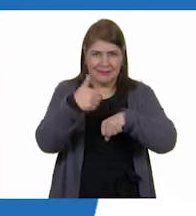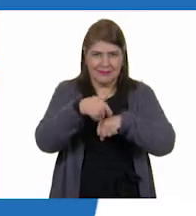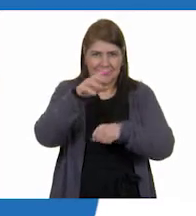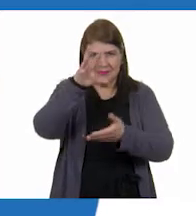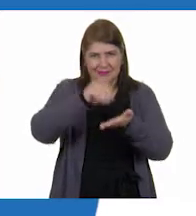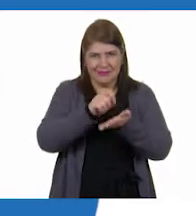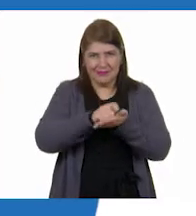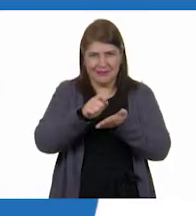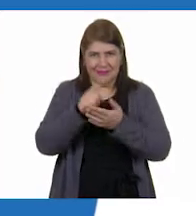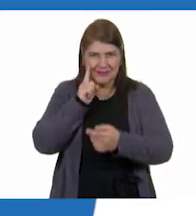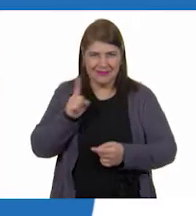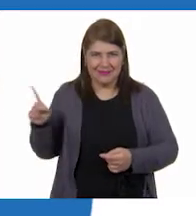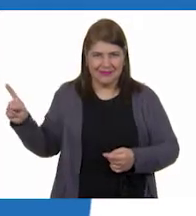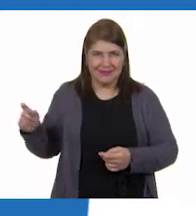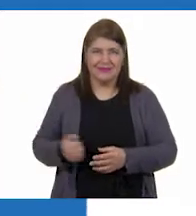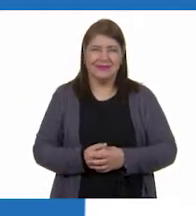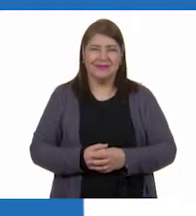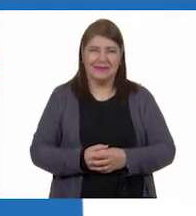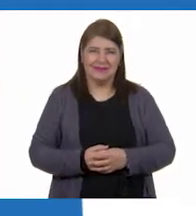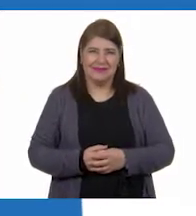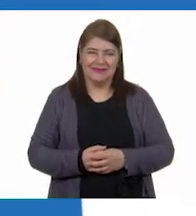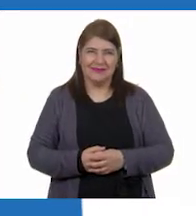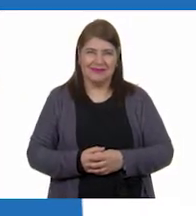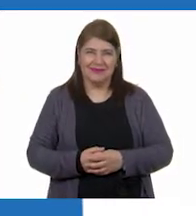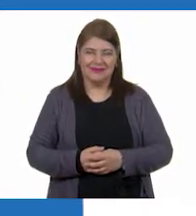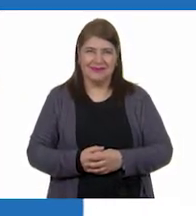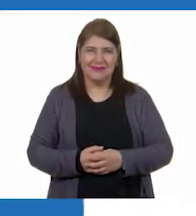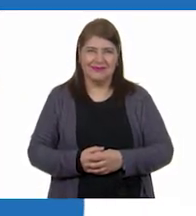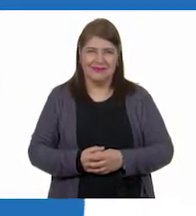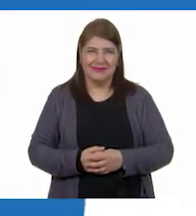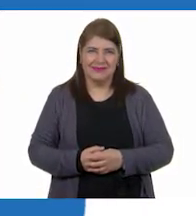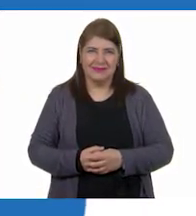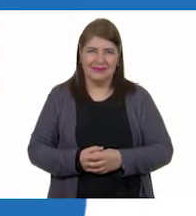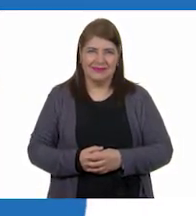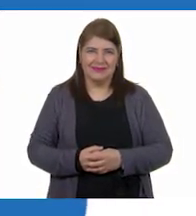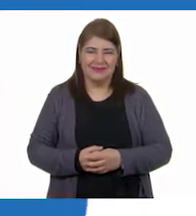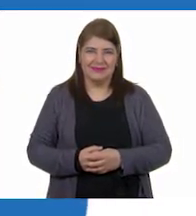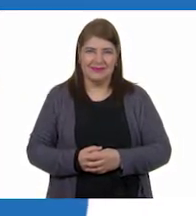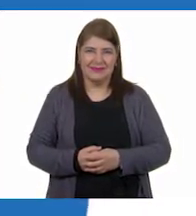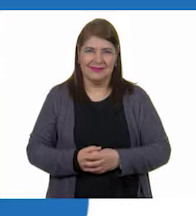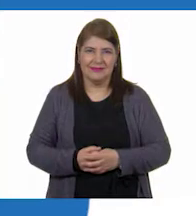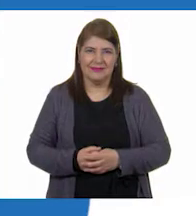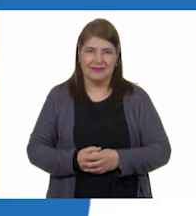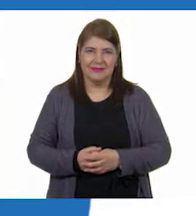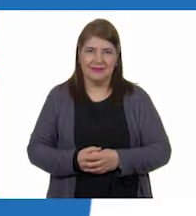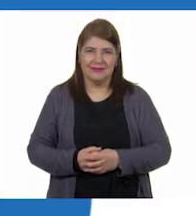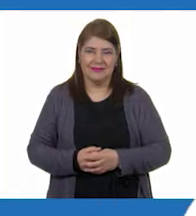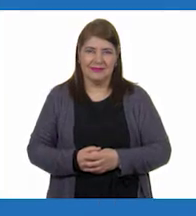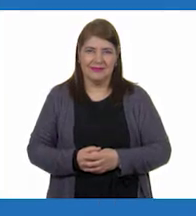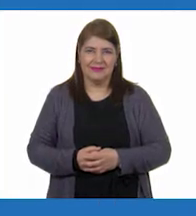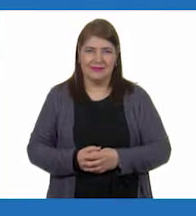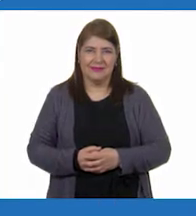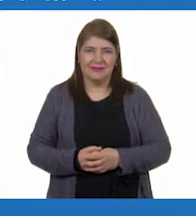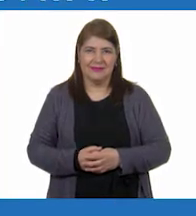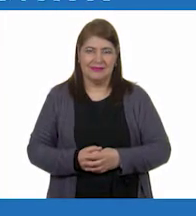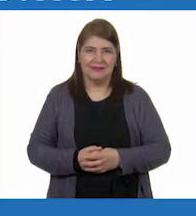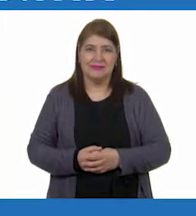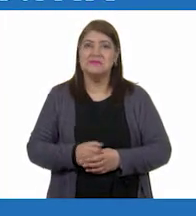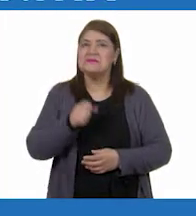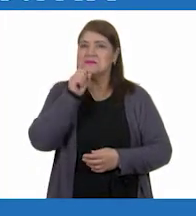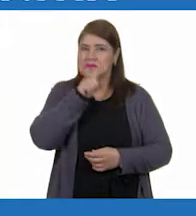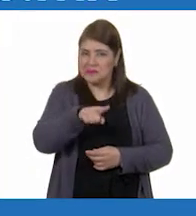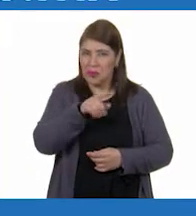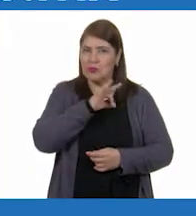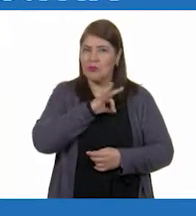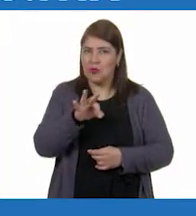5541-7204-13. ¡Cien líneas! También